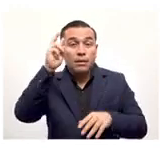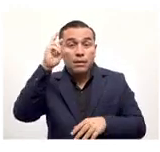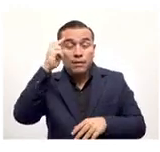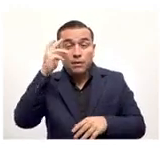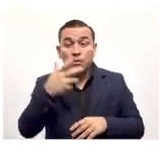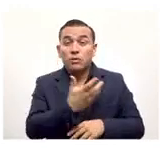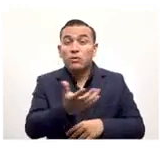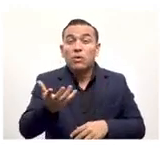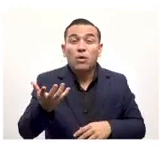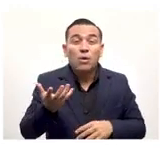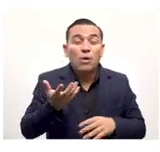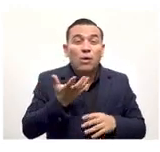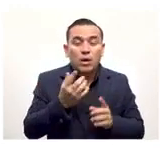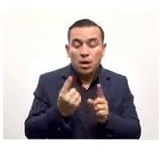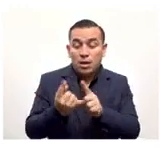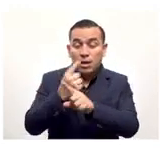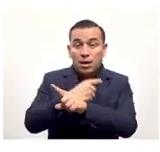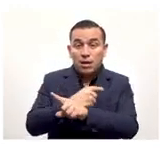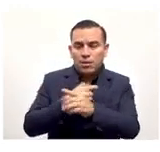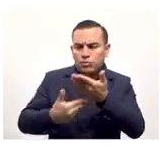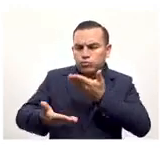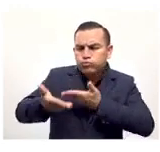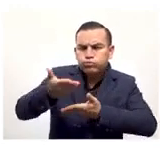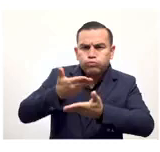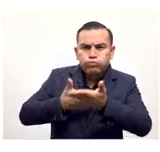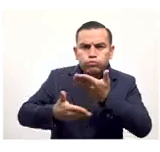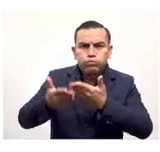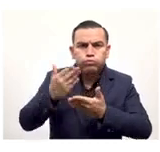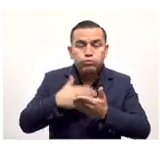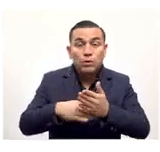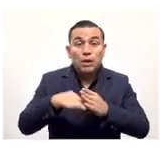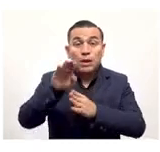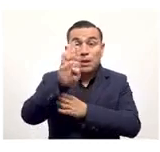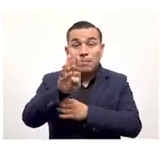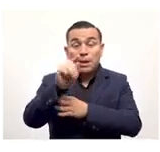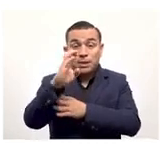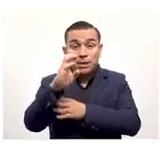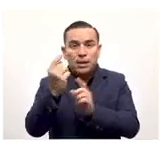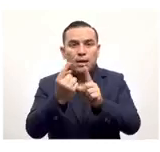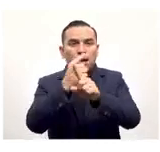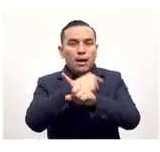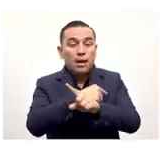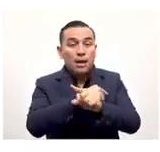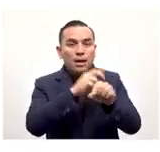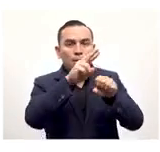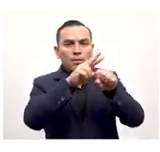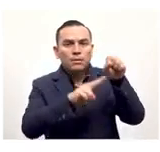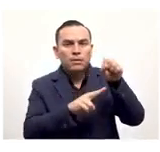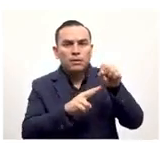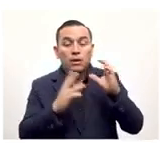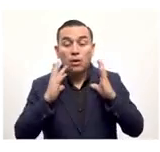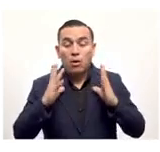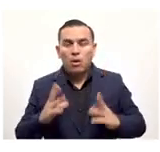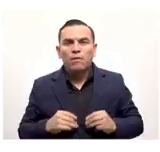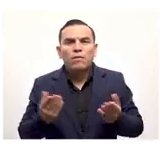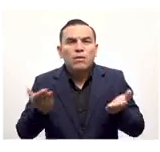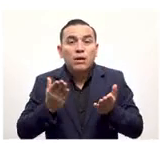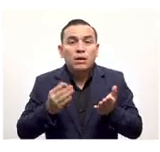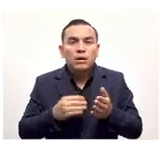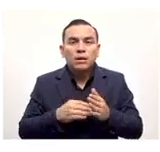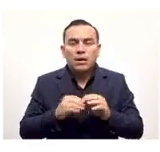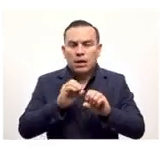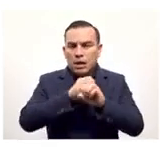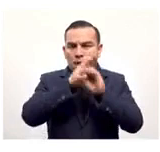funcionamiento de las alternativas de conversión automática e instantánea de Bitcoin a dólar provistas por el Estado serán